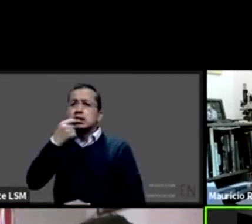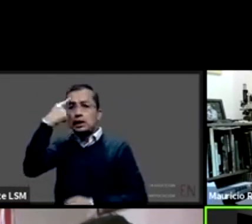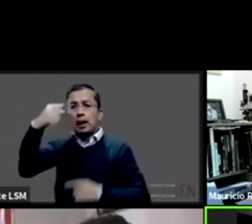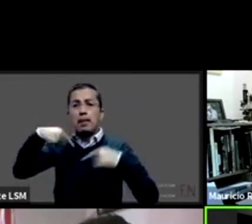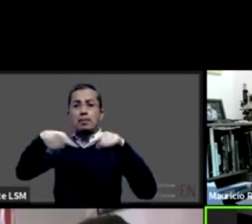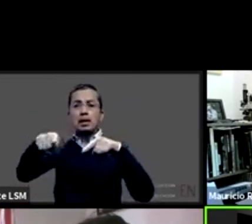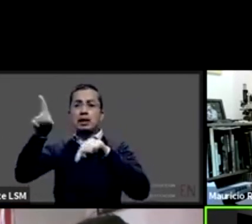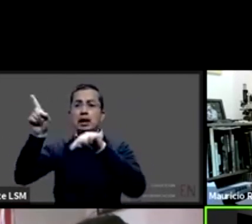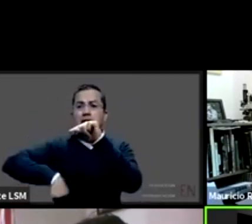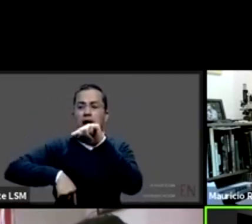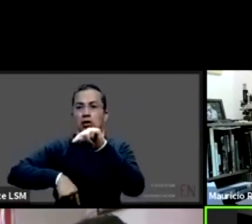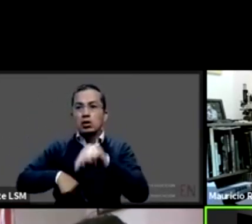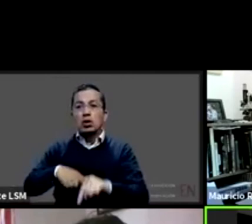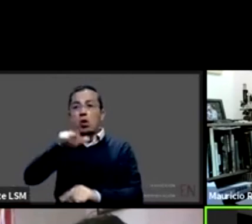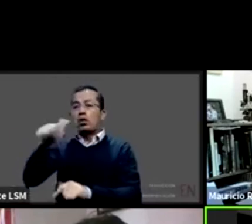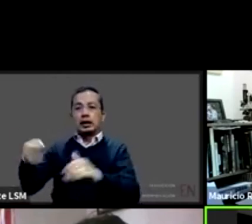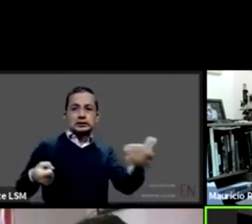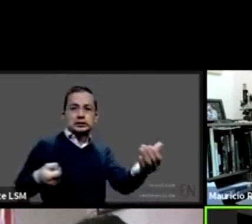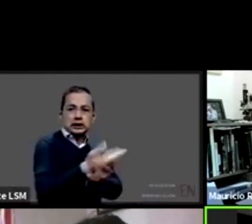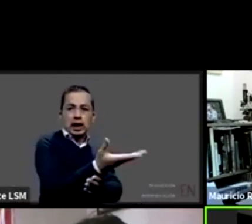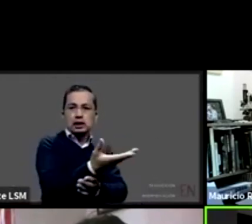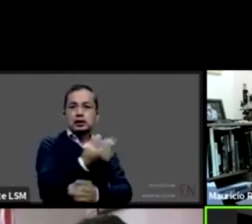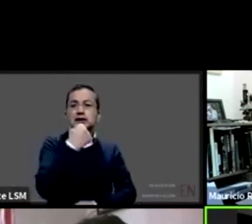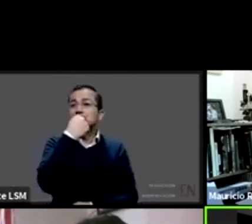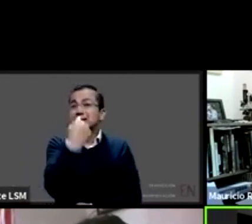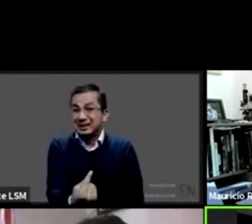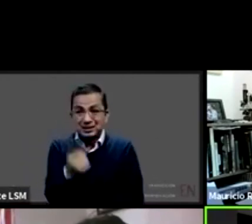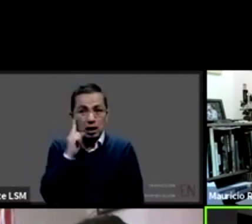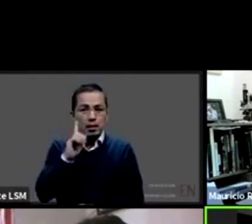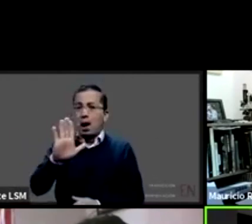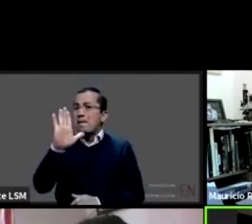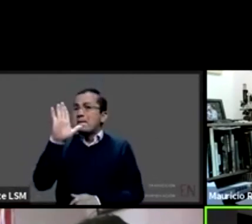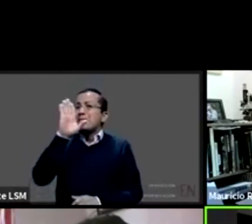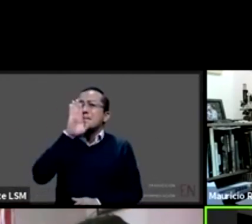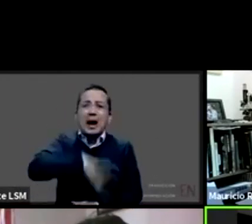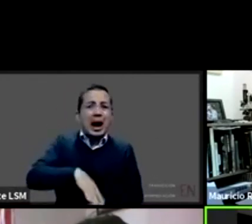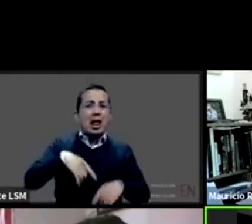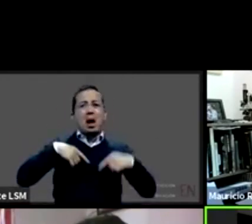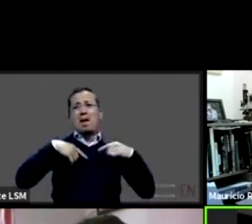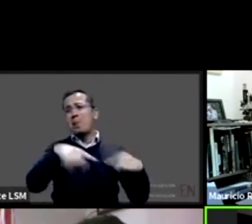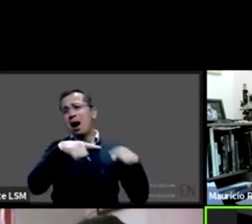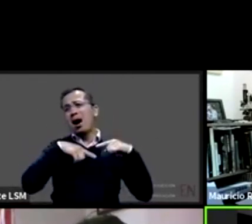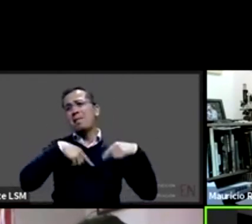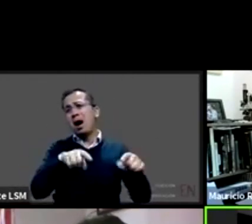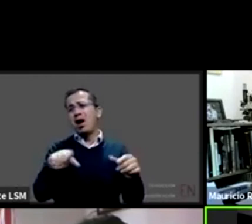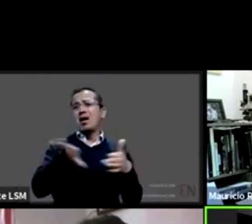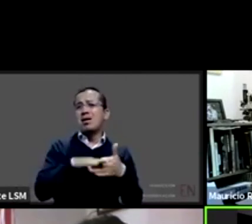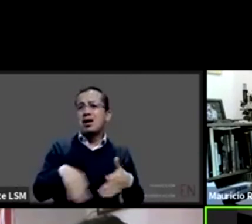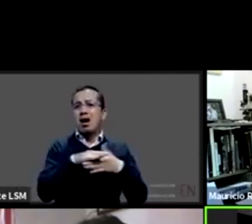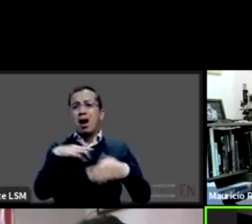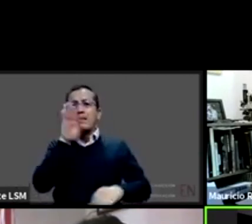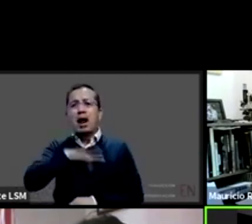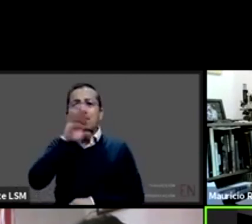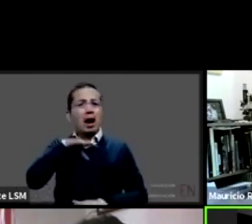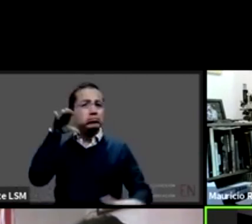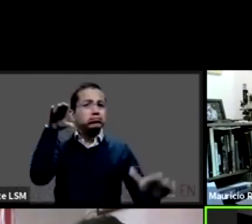niña no se ha recuperado se descompensó totalmente porque en el hospital omitieron darle dos antiepilépticos